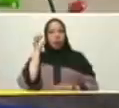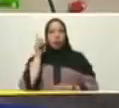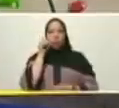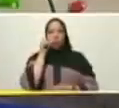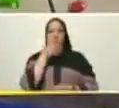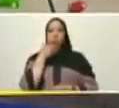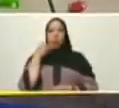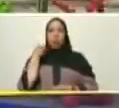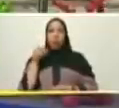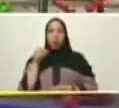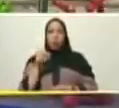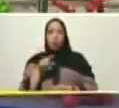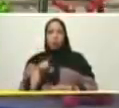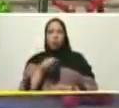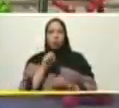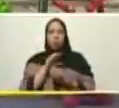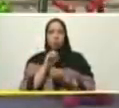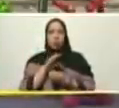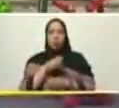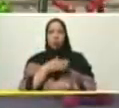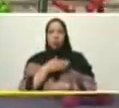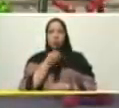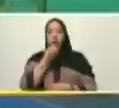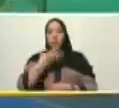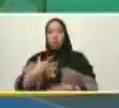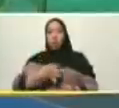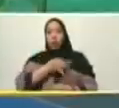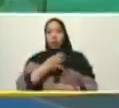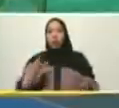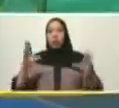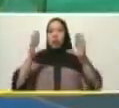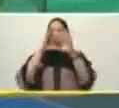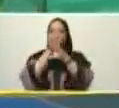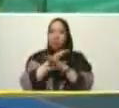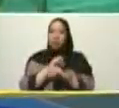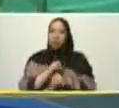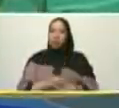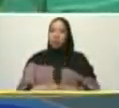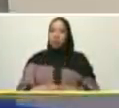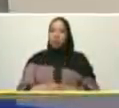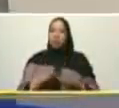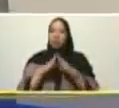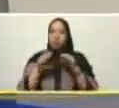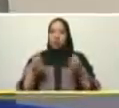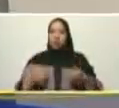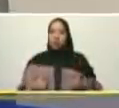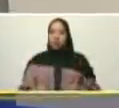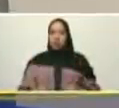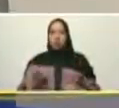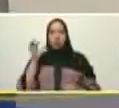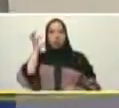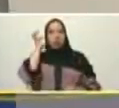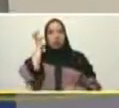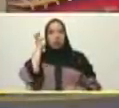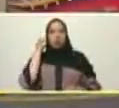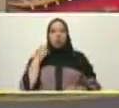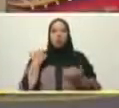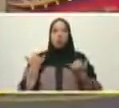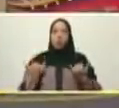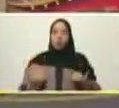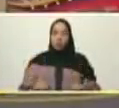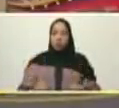noches mi presidente me llamo Miguel González soy hijo de Ana Villalba actualmente